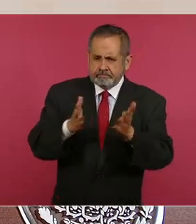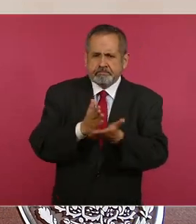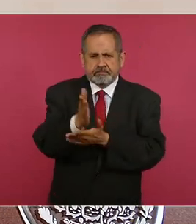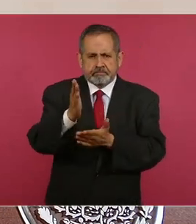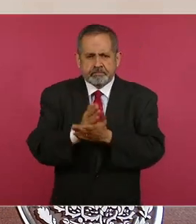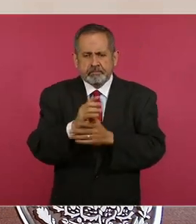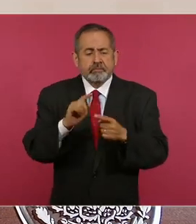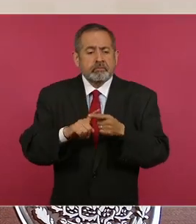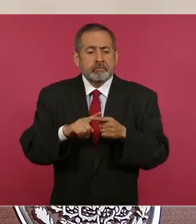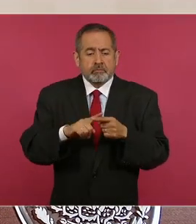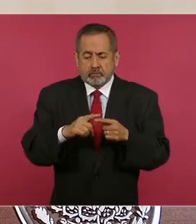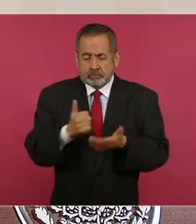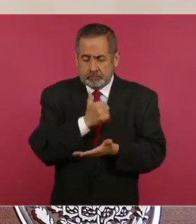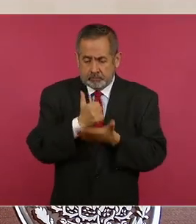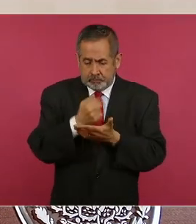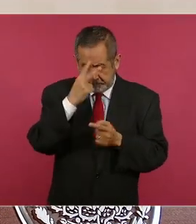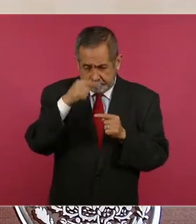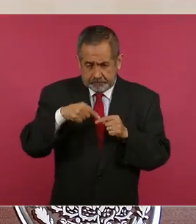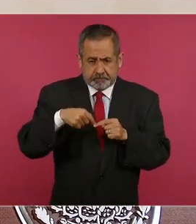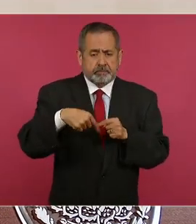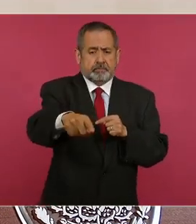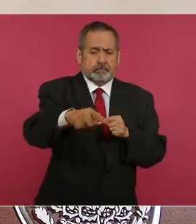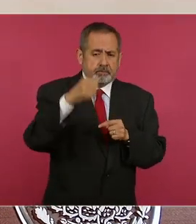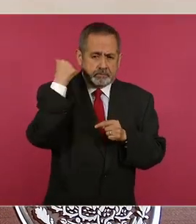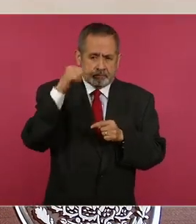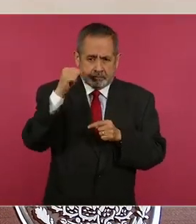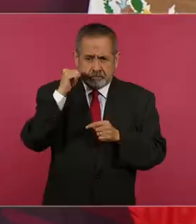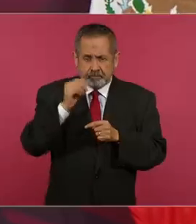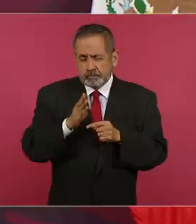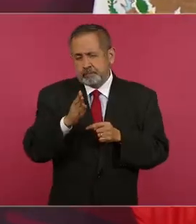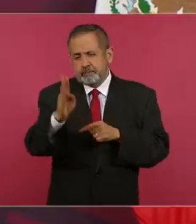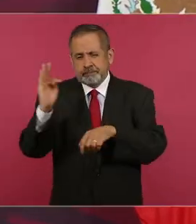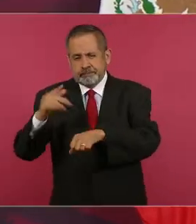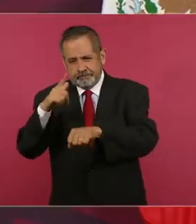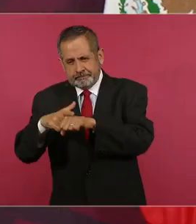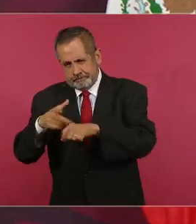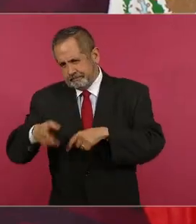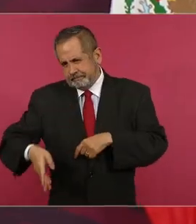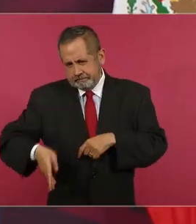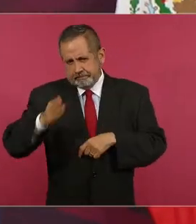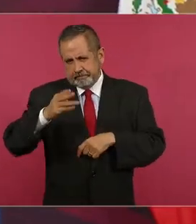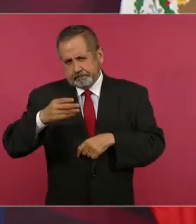Ciudad de México, Acapulco, por la libre y